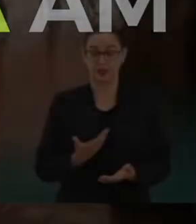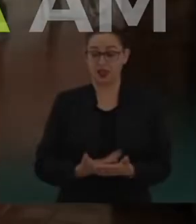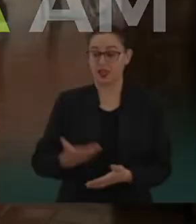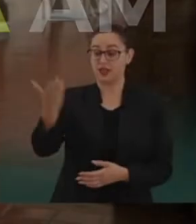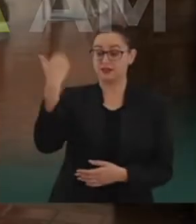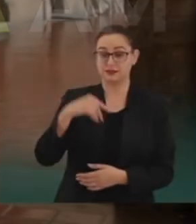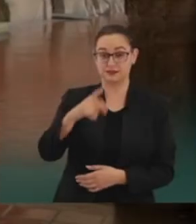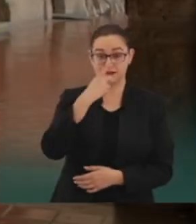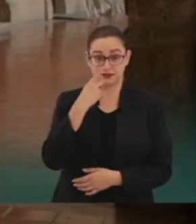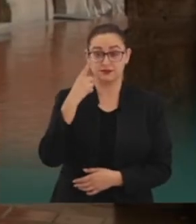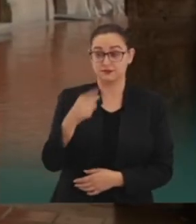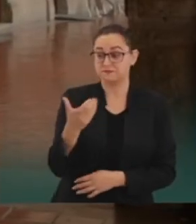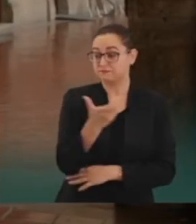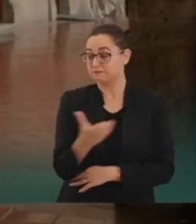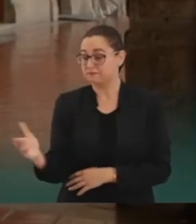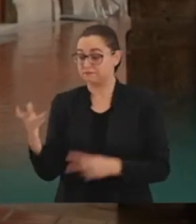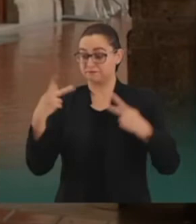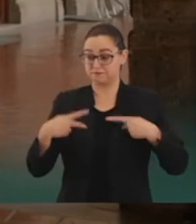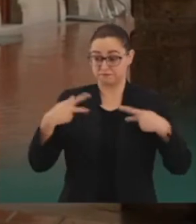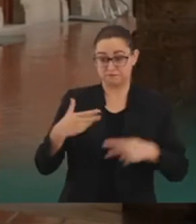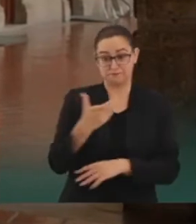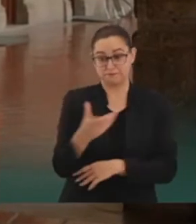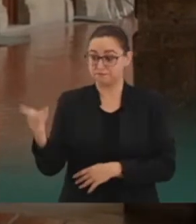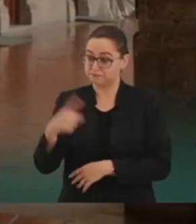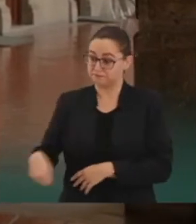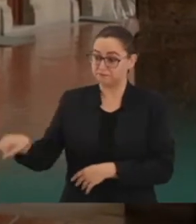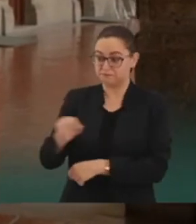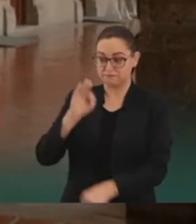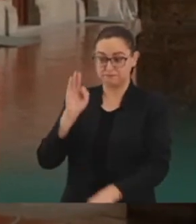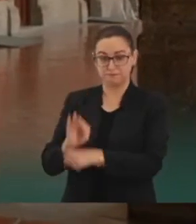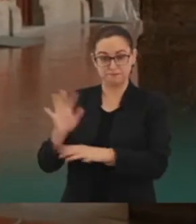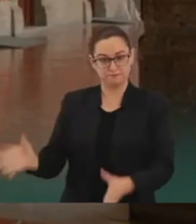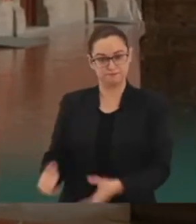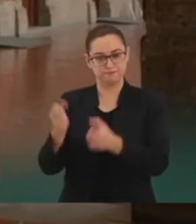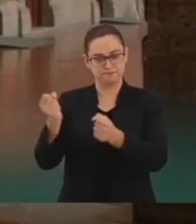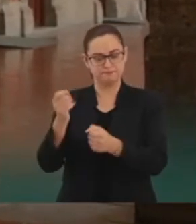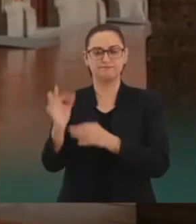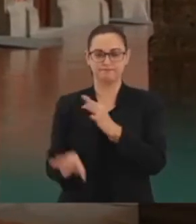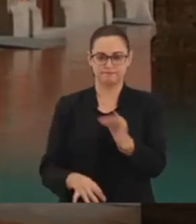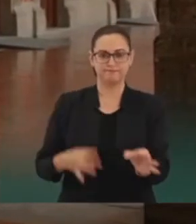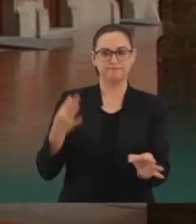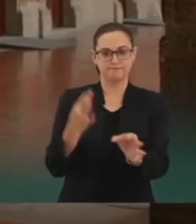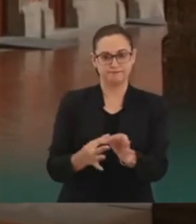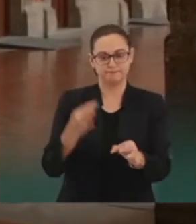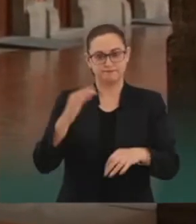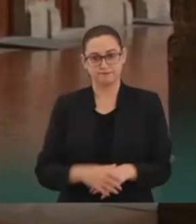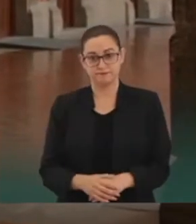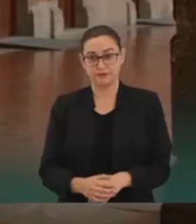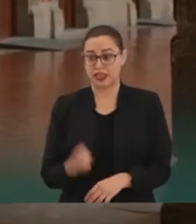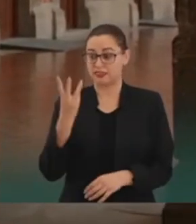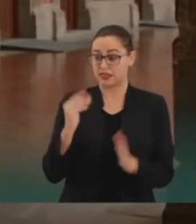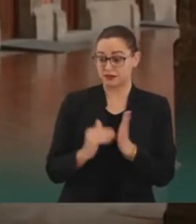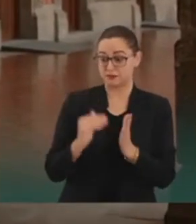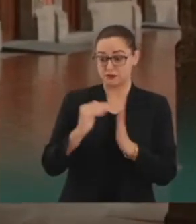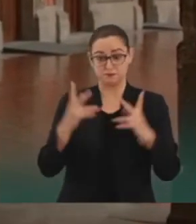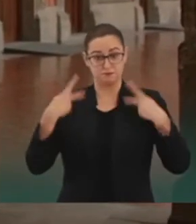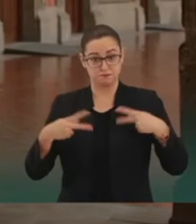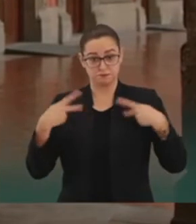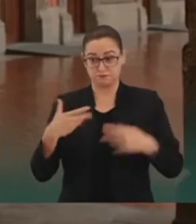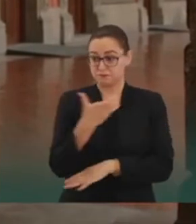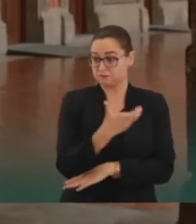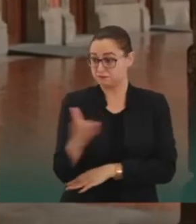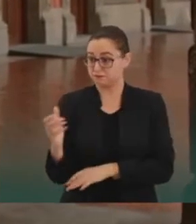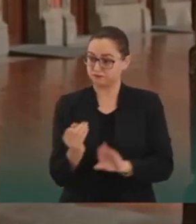Dijimos que íbamos a rescatar al campo y a sus pobladores y cumplimos. Tres millones de campesinos están